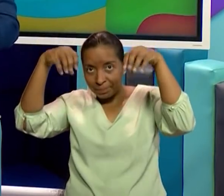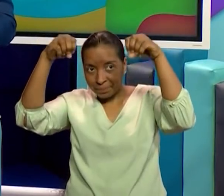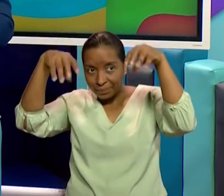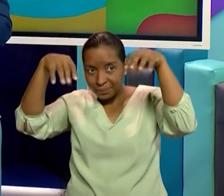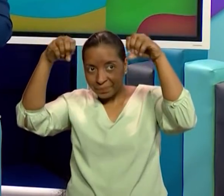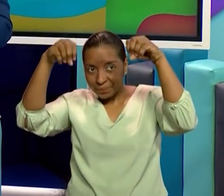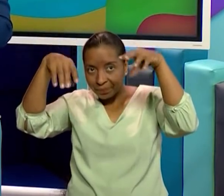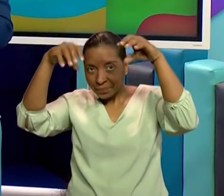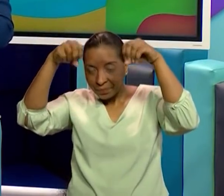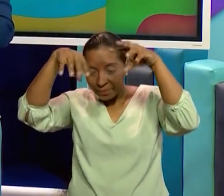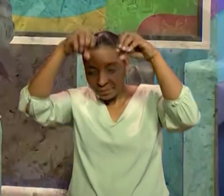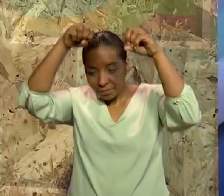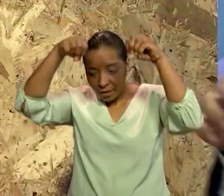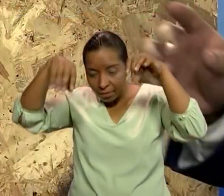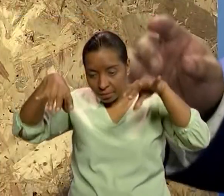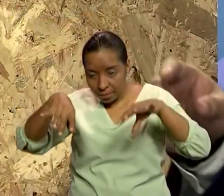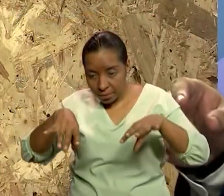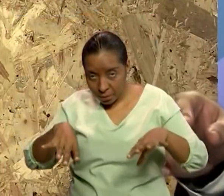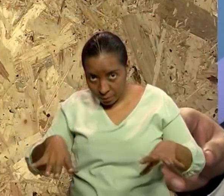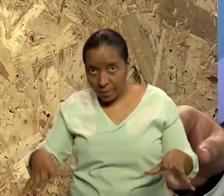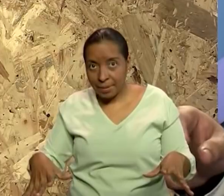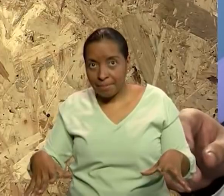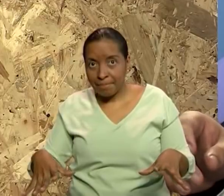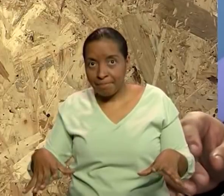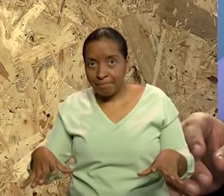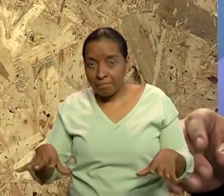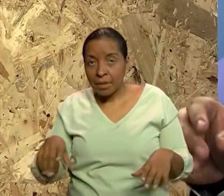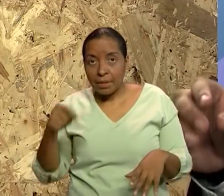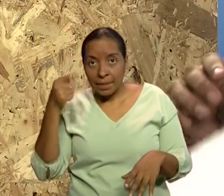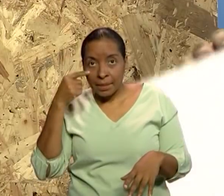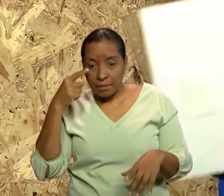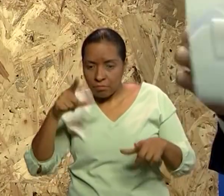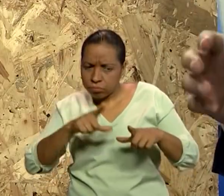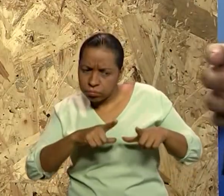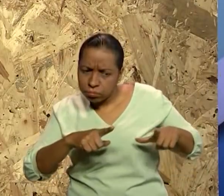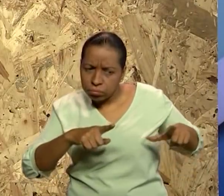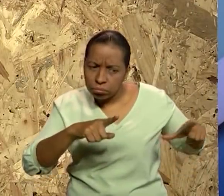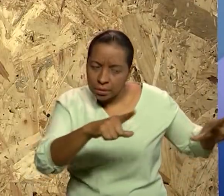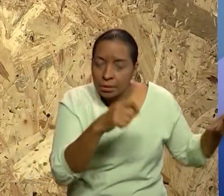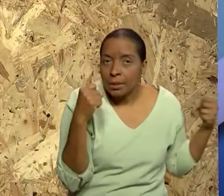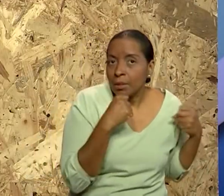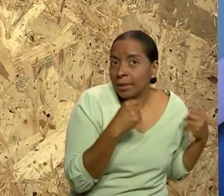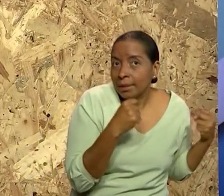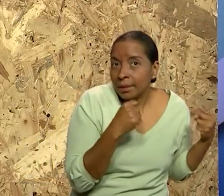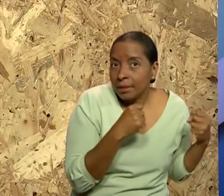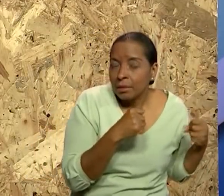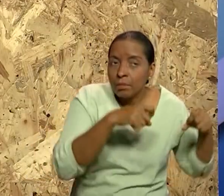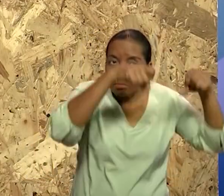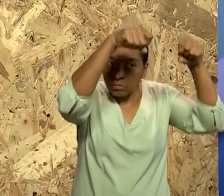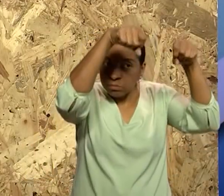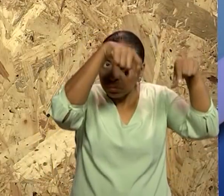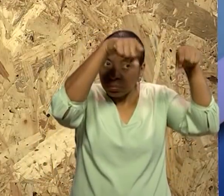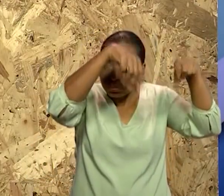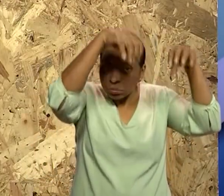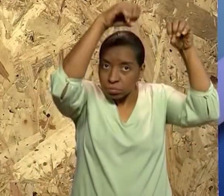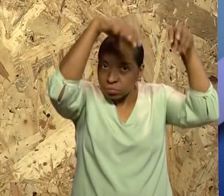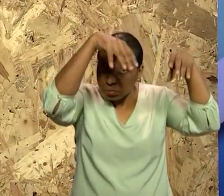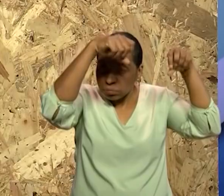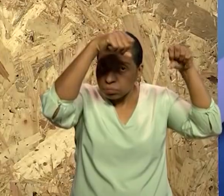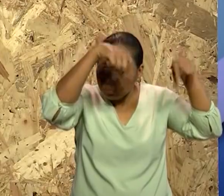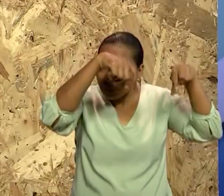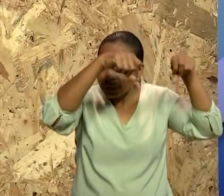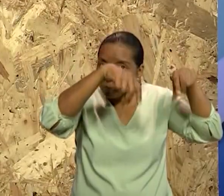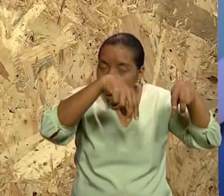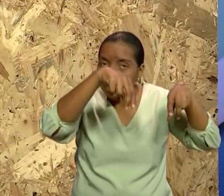Baja a la superficie en forma de lluvia. En lugares muy fríos, las gotas de agua caen en